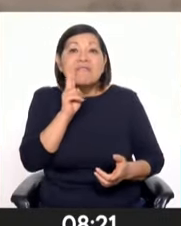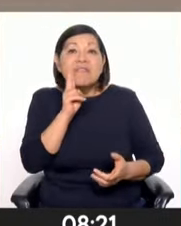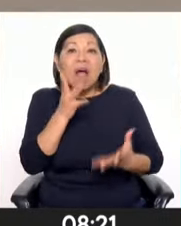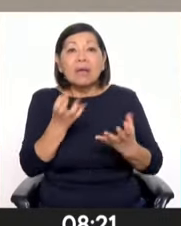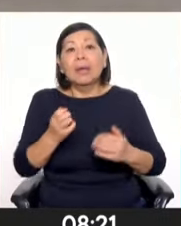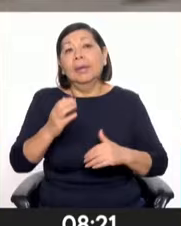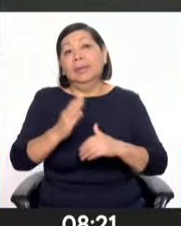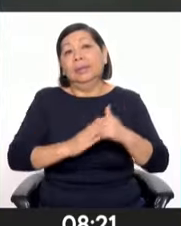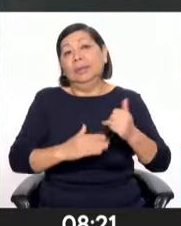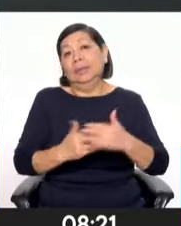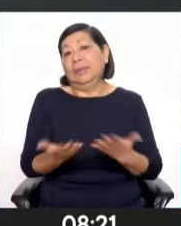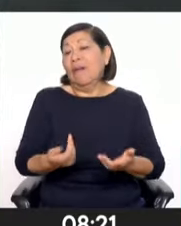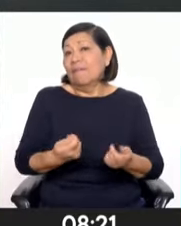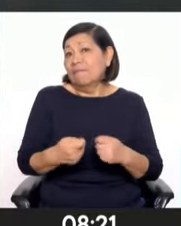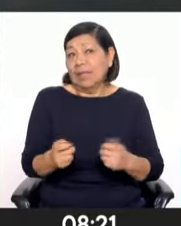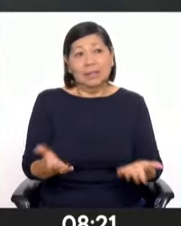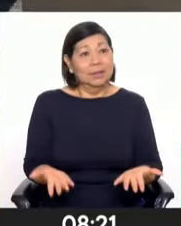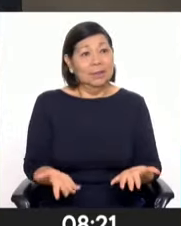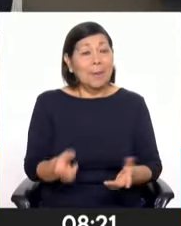inmobiliarias,